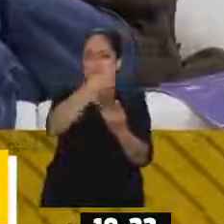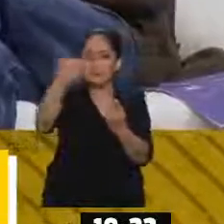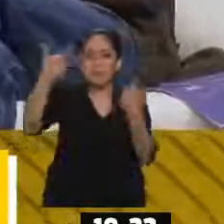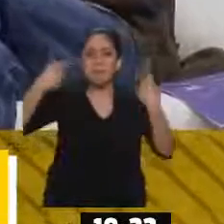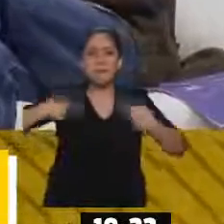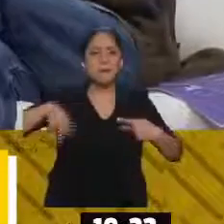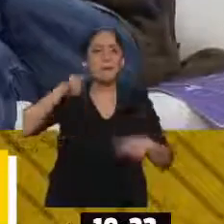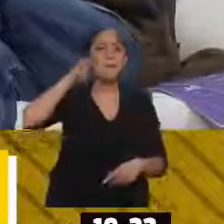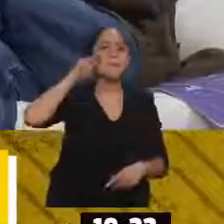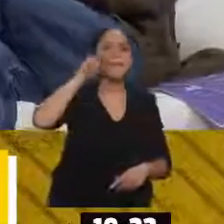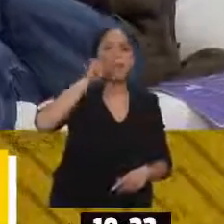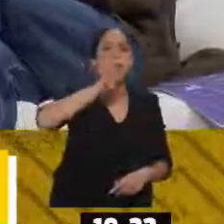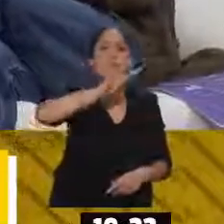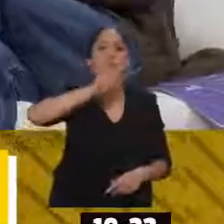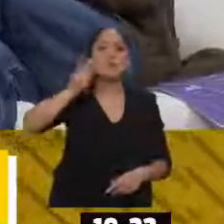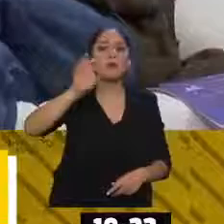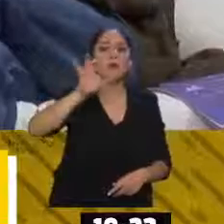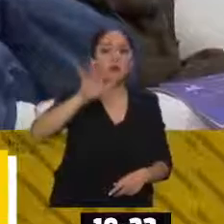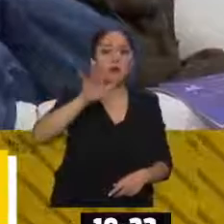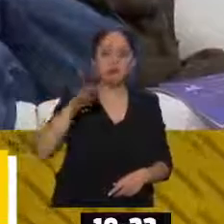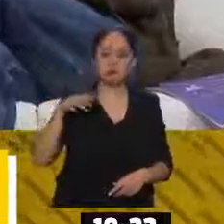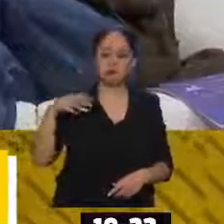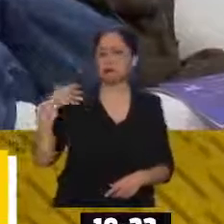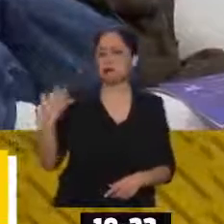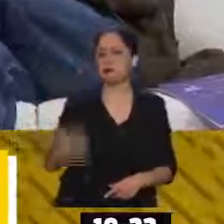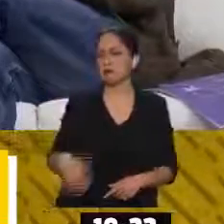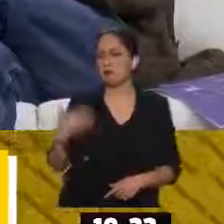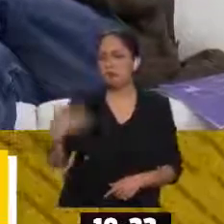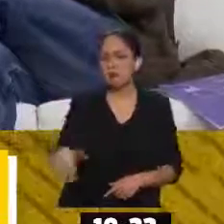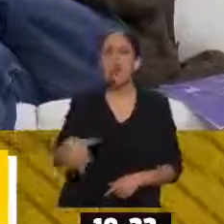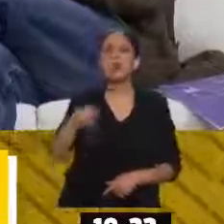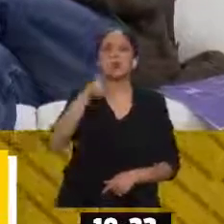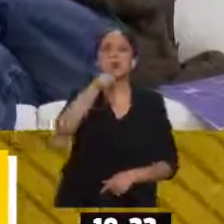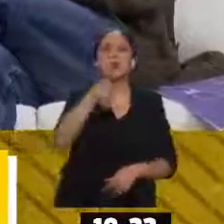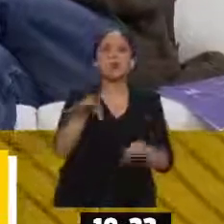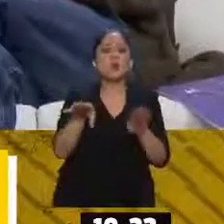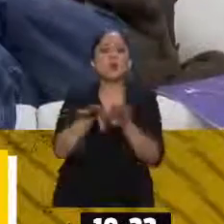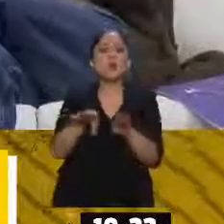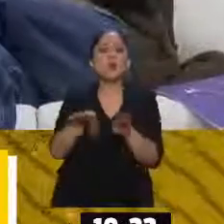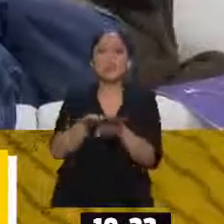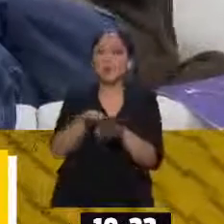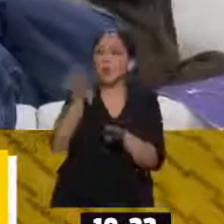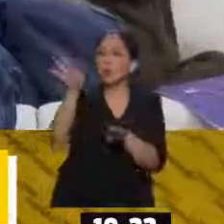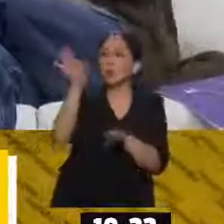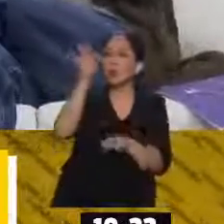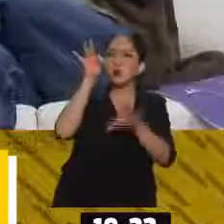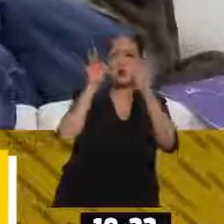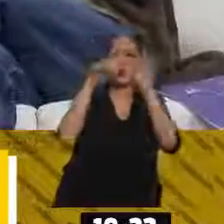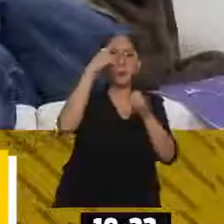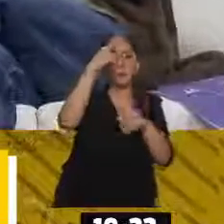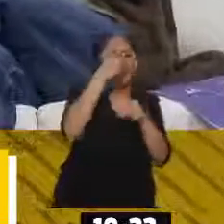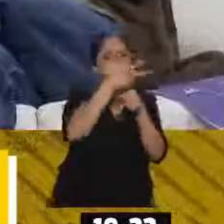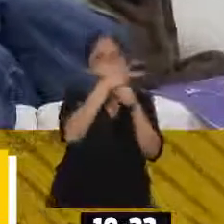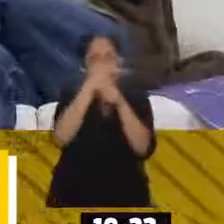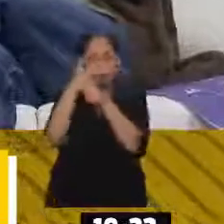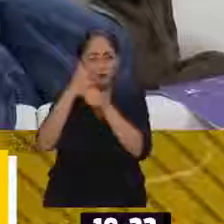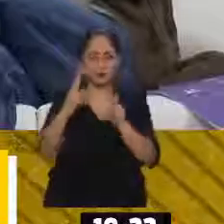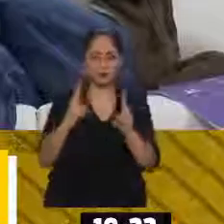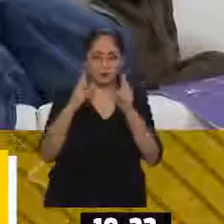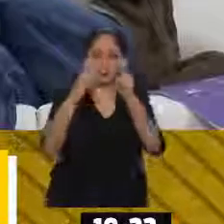Más o menos. locura. ¿Cuáles son las características de algo grabado para que sea documental? Pues mira, el documental,